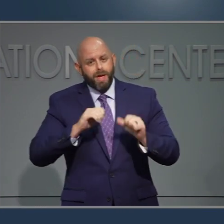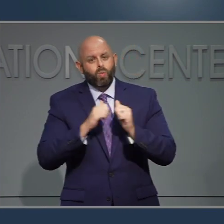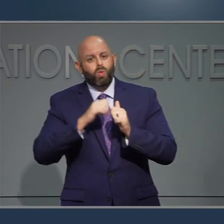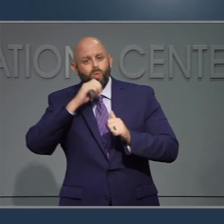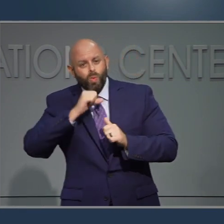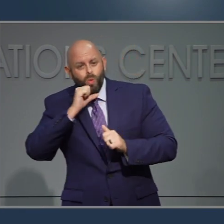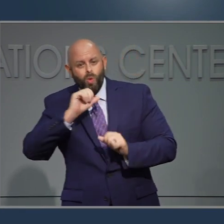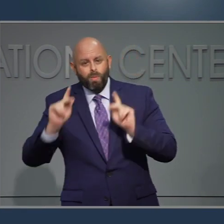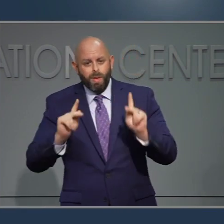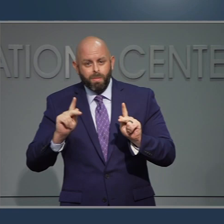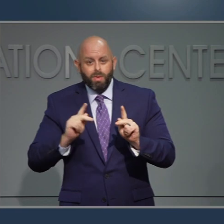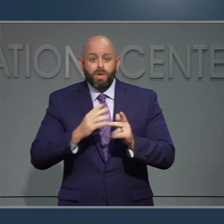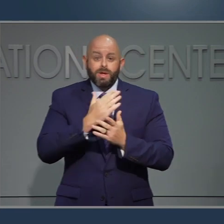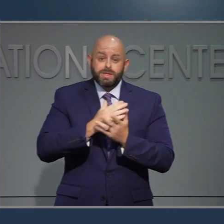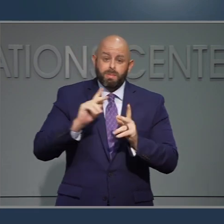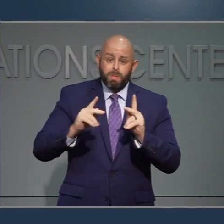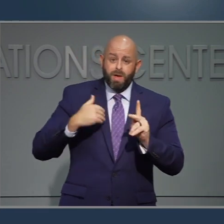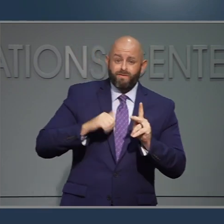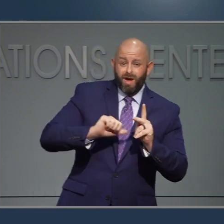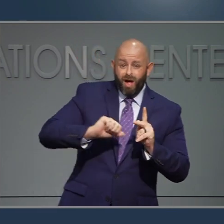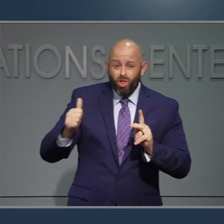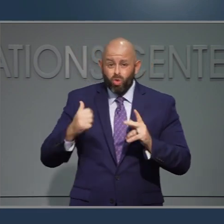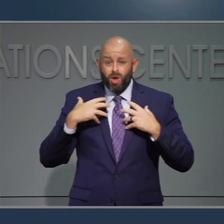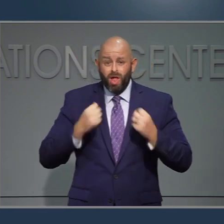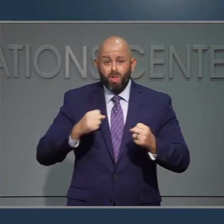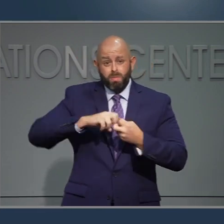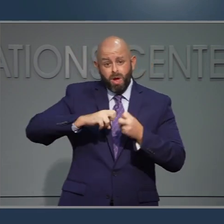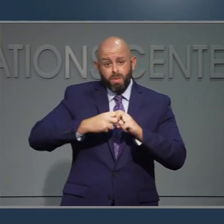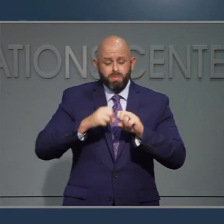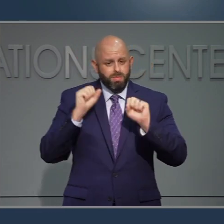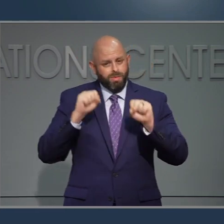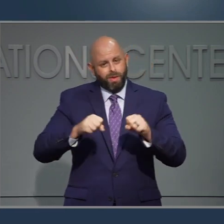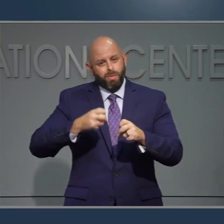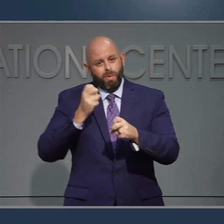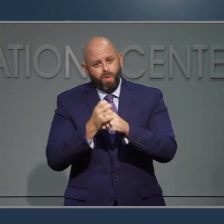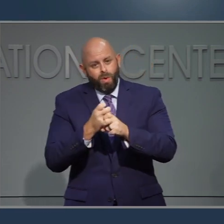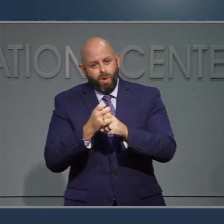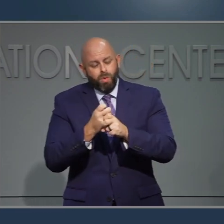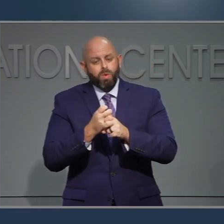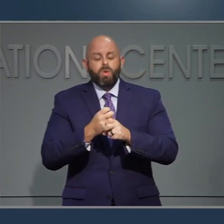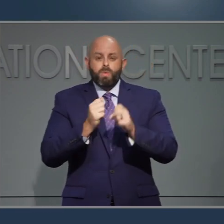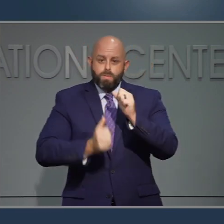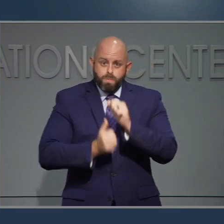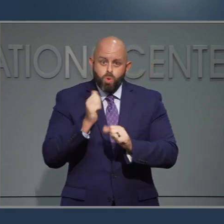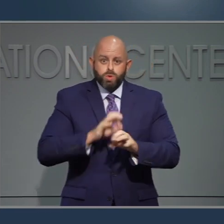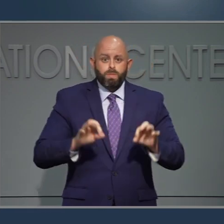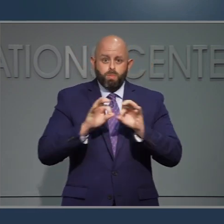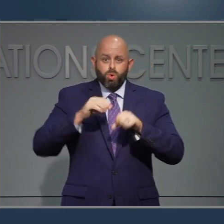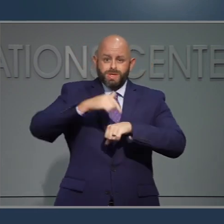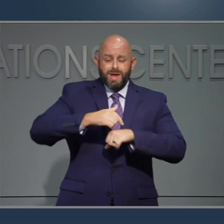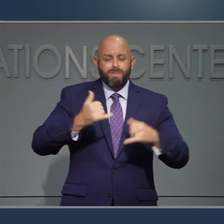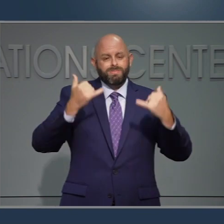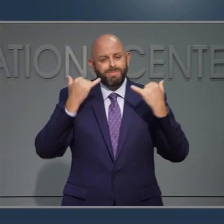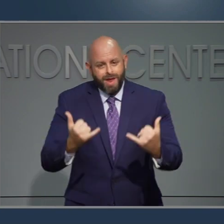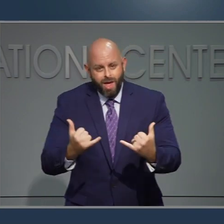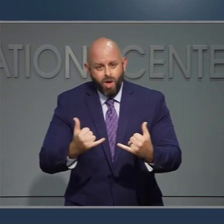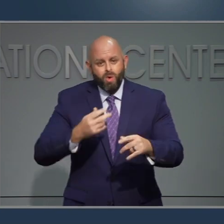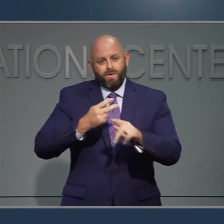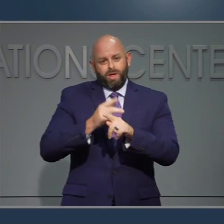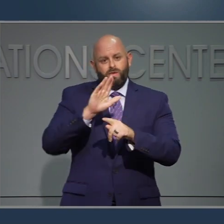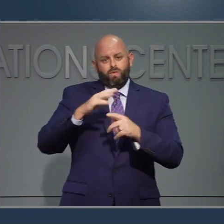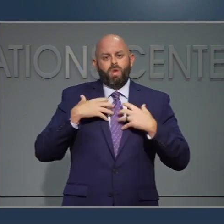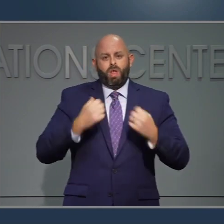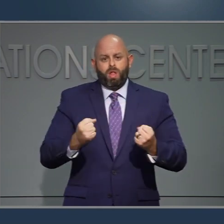mayores y aquellas que tienen afecciones subyacentes. Nunca ha habido mejor momento para cuidar de su salud, cerciorese de que su